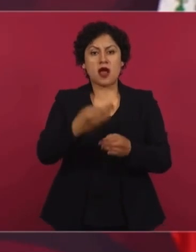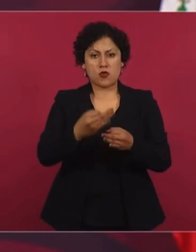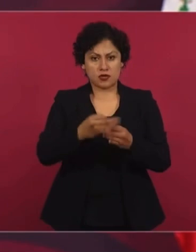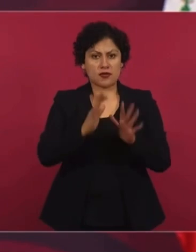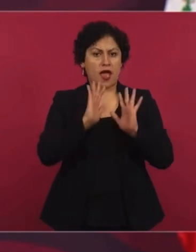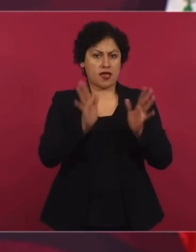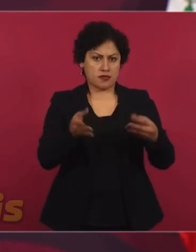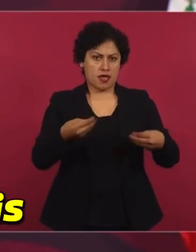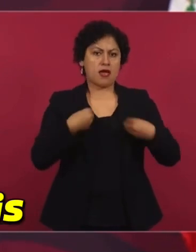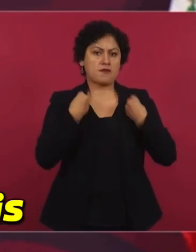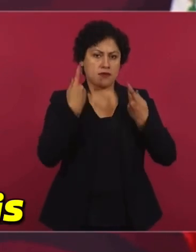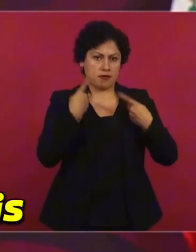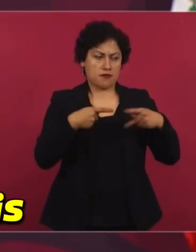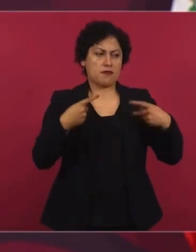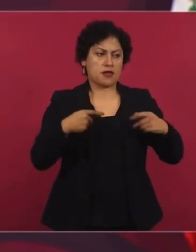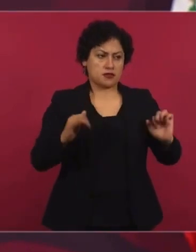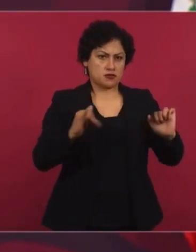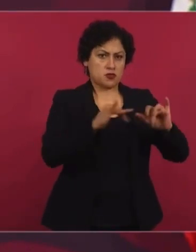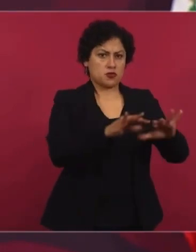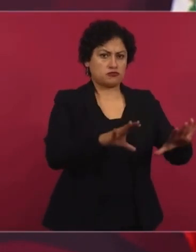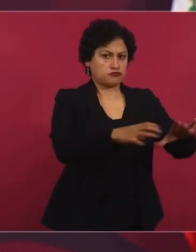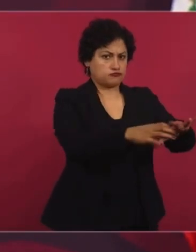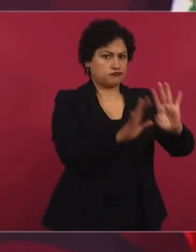cierro el paréntesis.